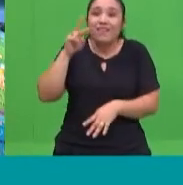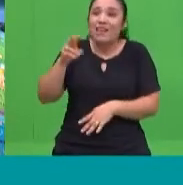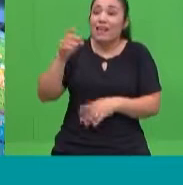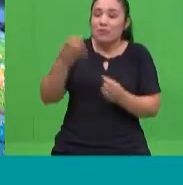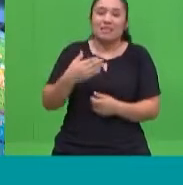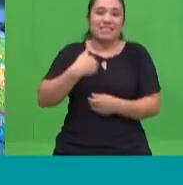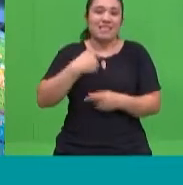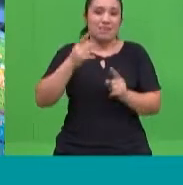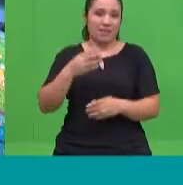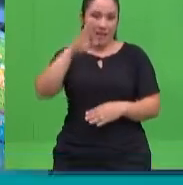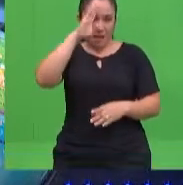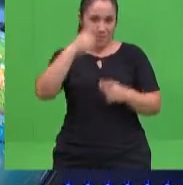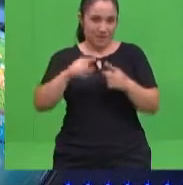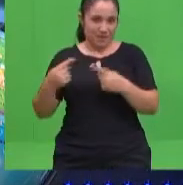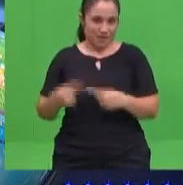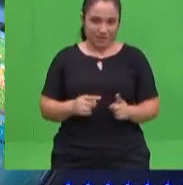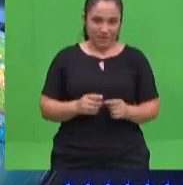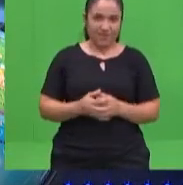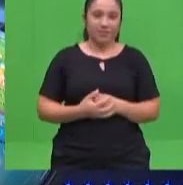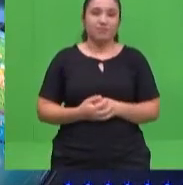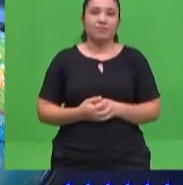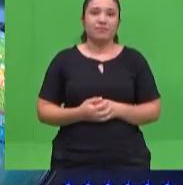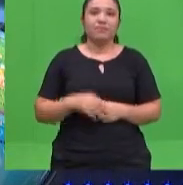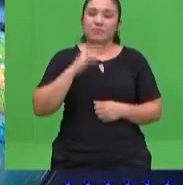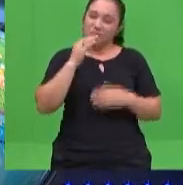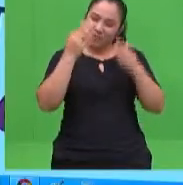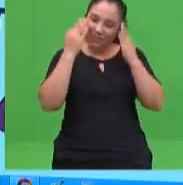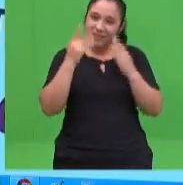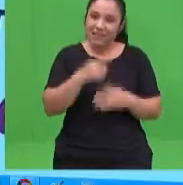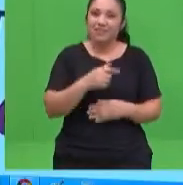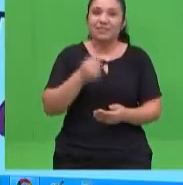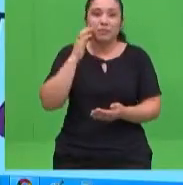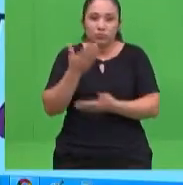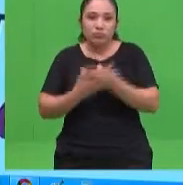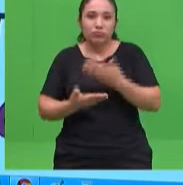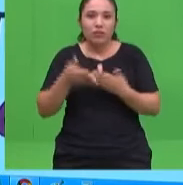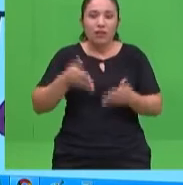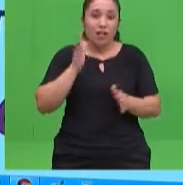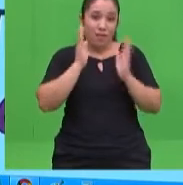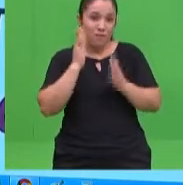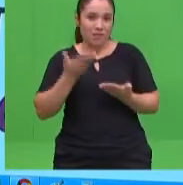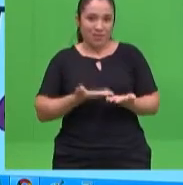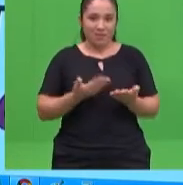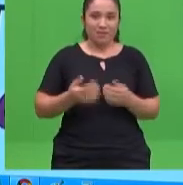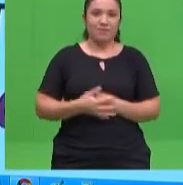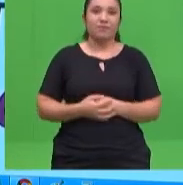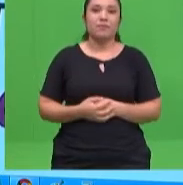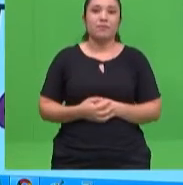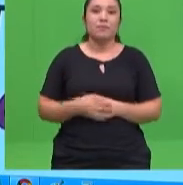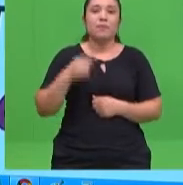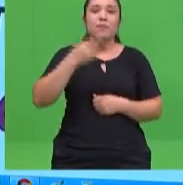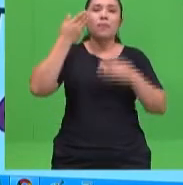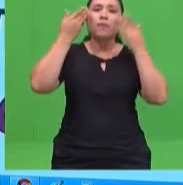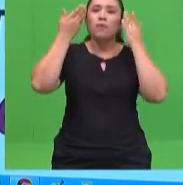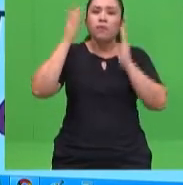para apoyarlos en su crecimiento. Bien, excelente. Muchas gracias por compartir con nosotros a Alba Martínez. Bueno, muchas gracias. De la Dirección